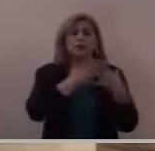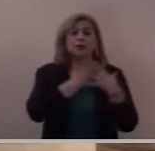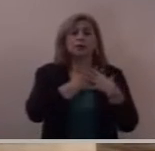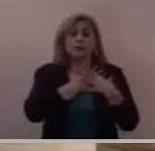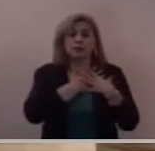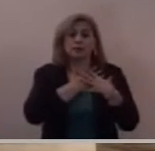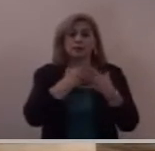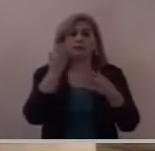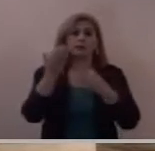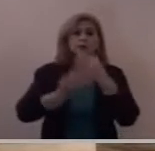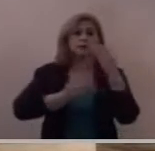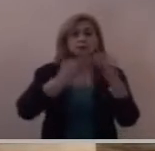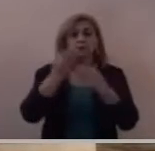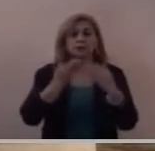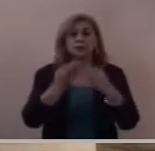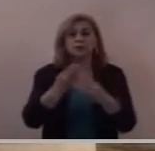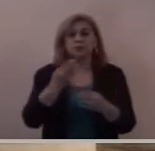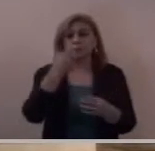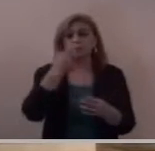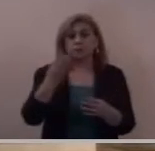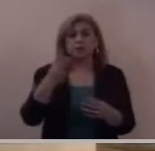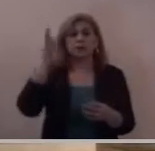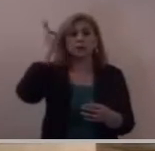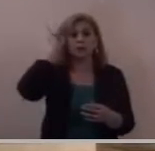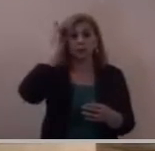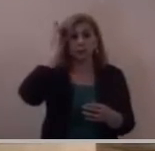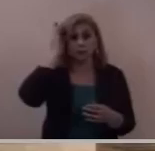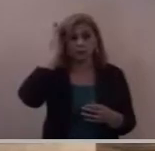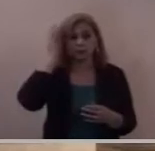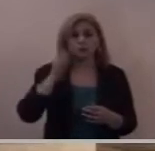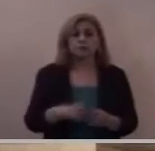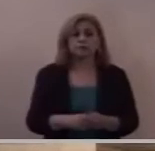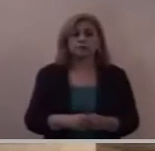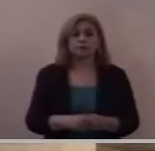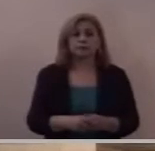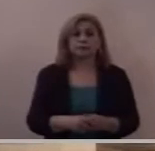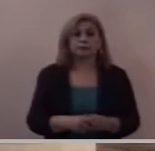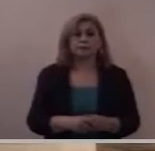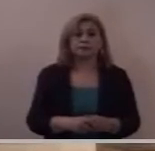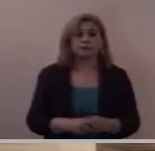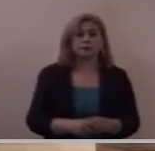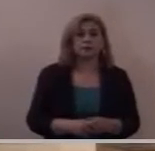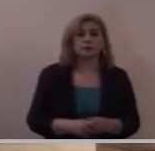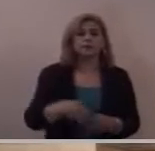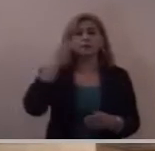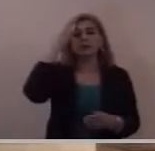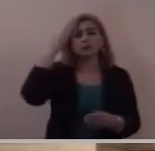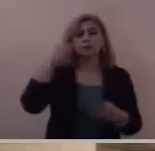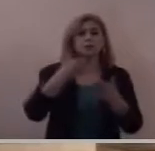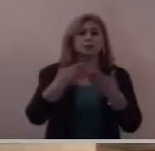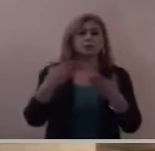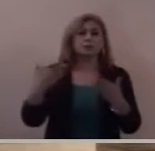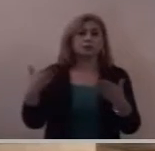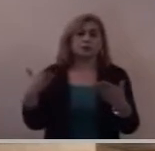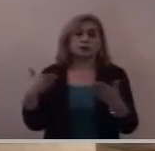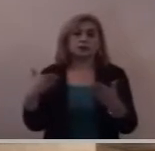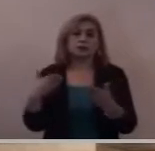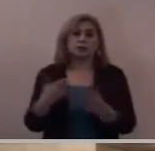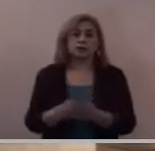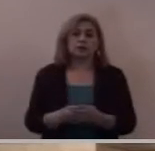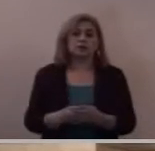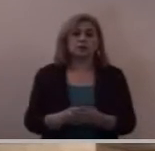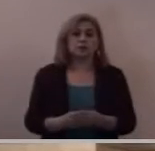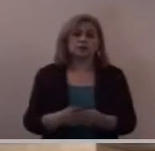trata bien a su criado en aquella época en el siglo